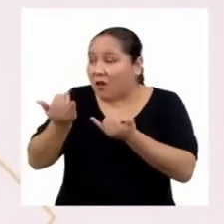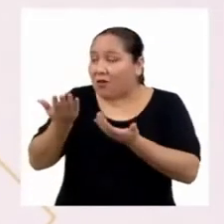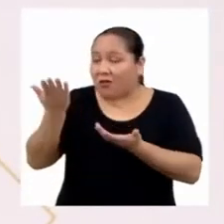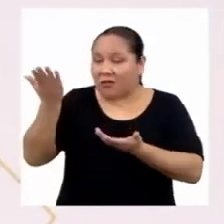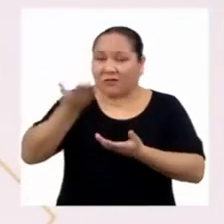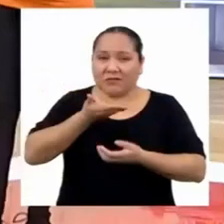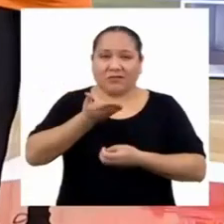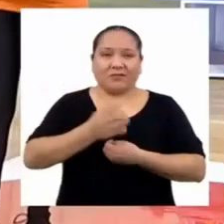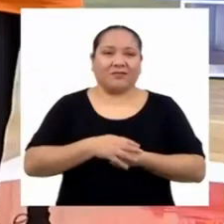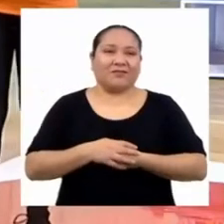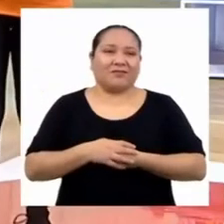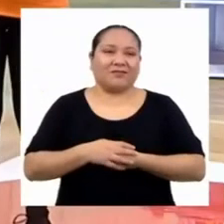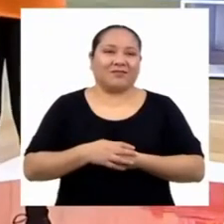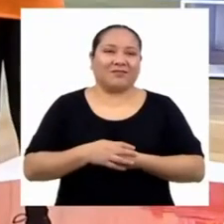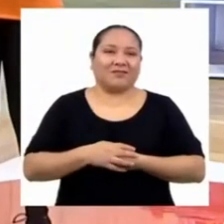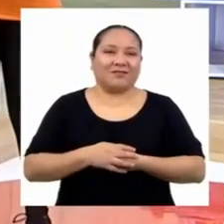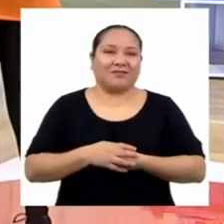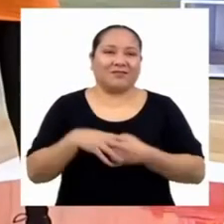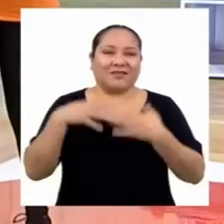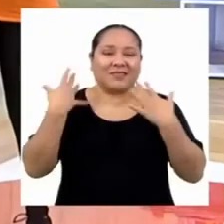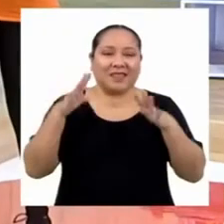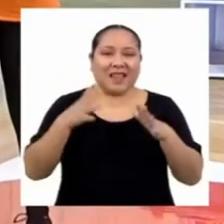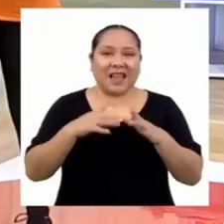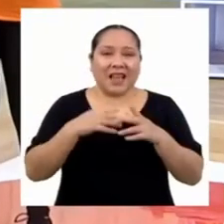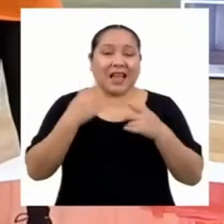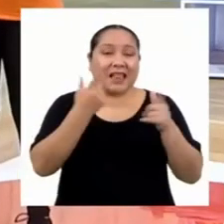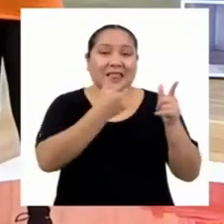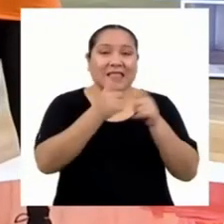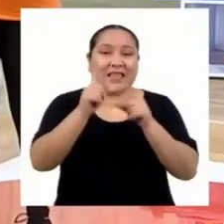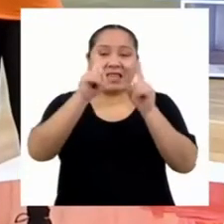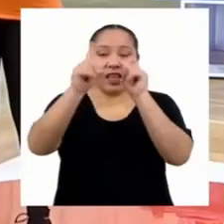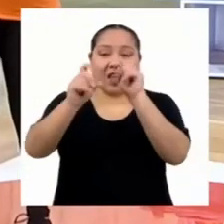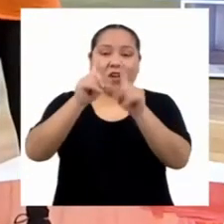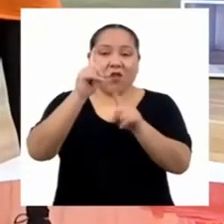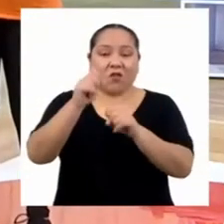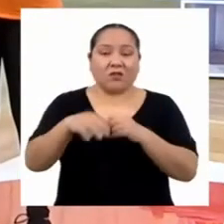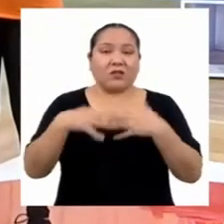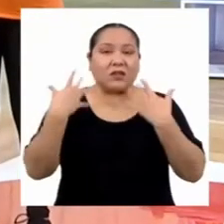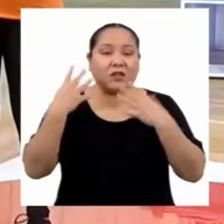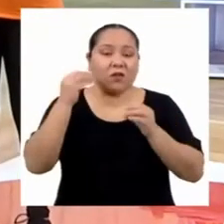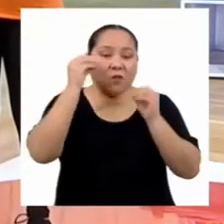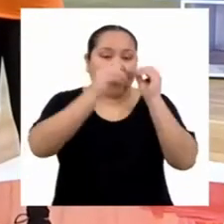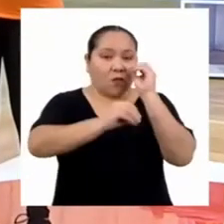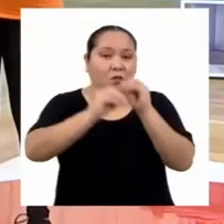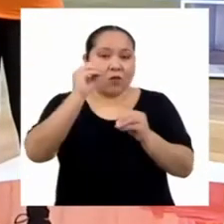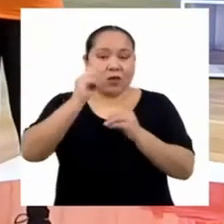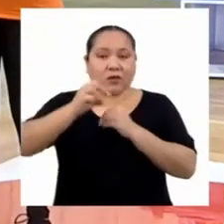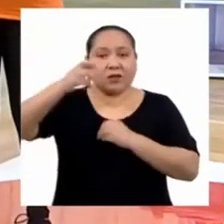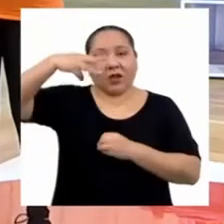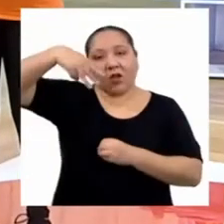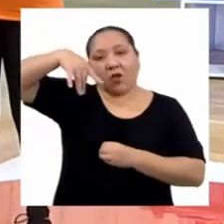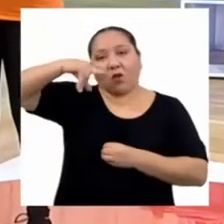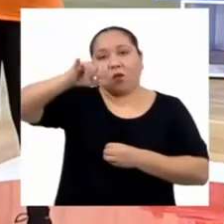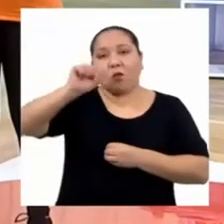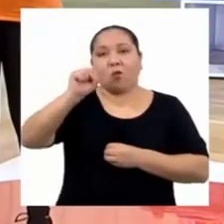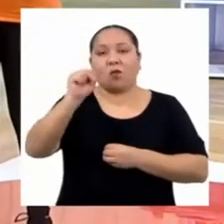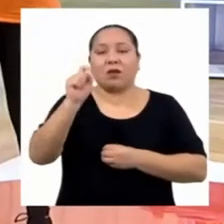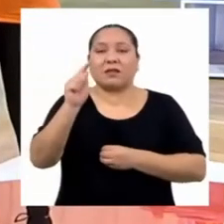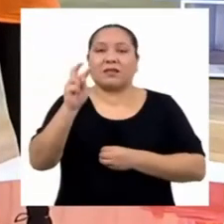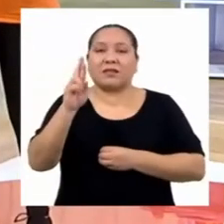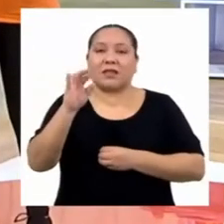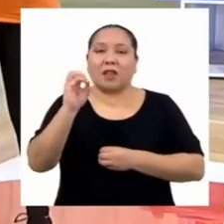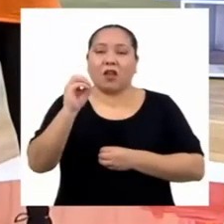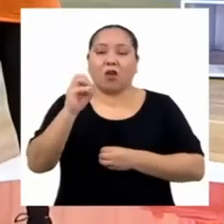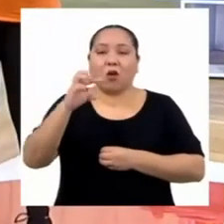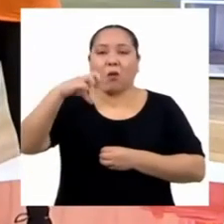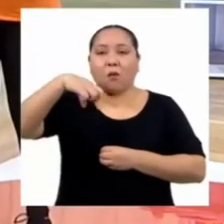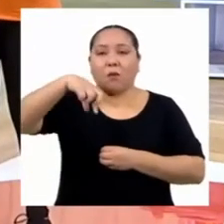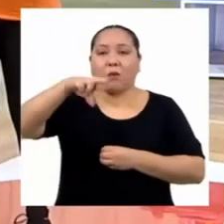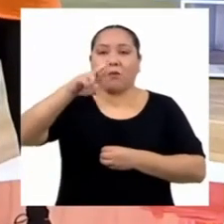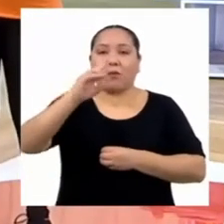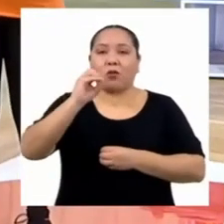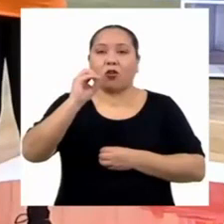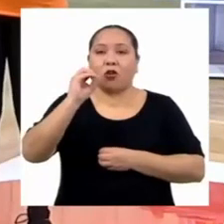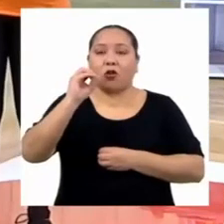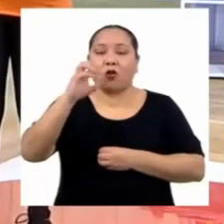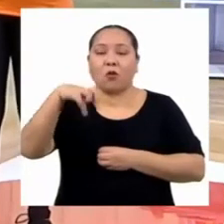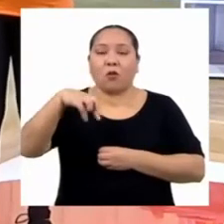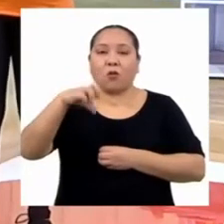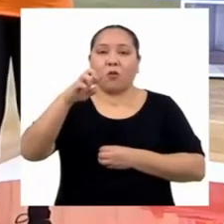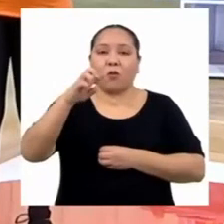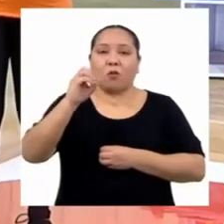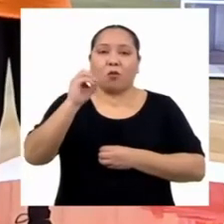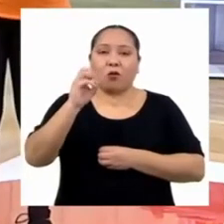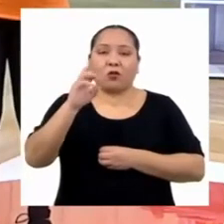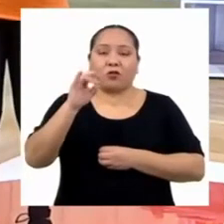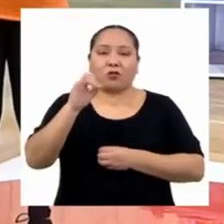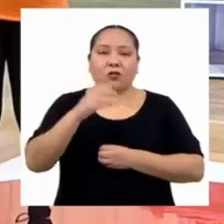profesor. Ya tenemos nuestra encuesta preparada y hemos aplicado el muestreo estratificado para asegurarnos de que la población